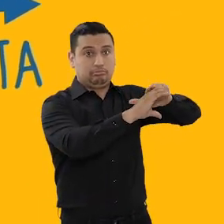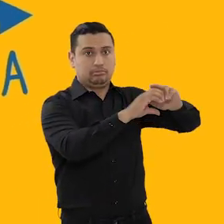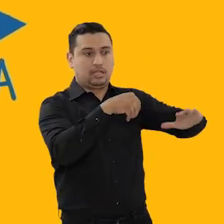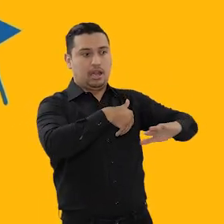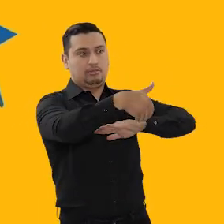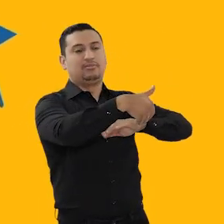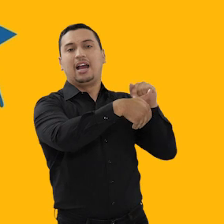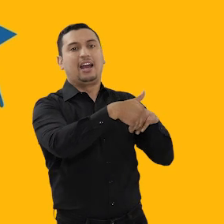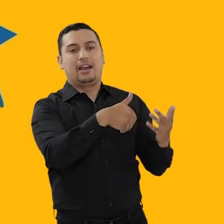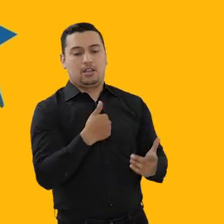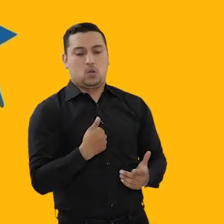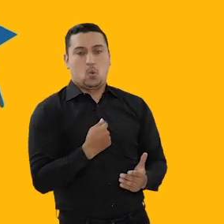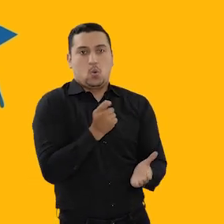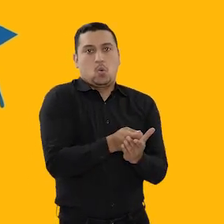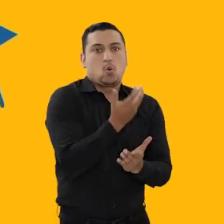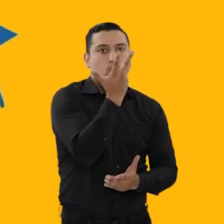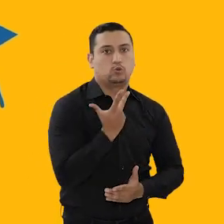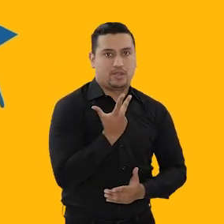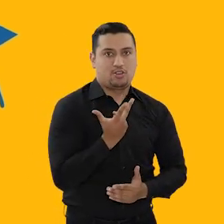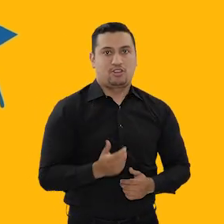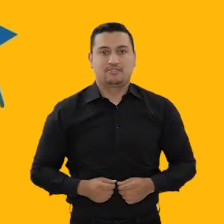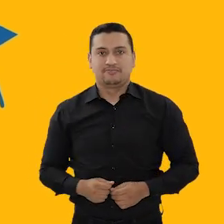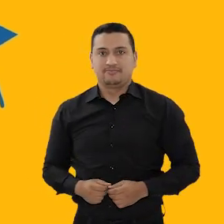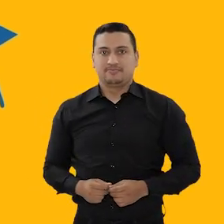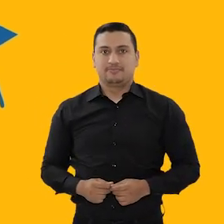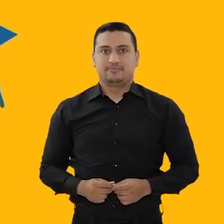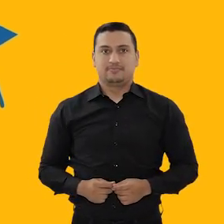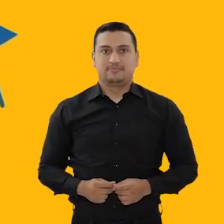se genera lo que conocemos como inflación al consumidor.